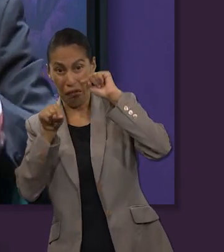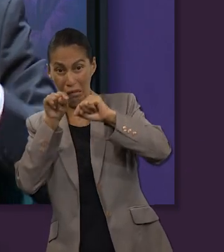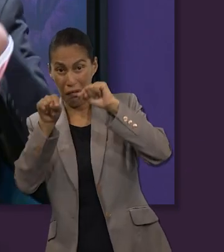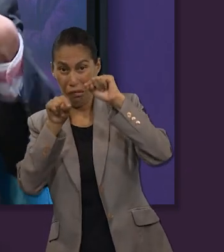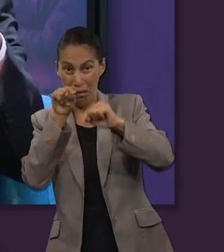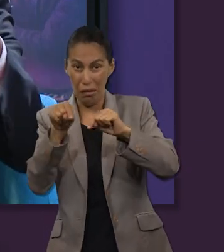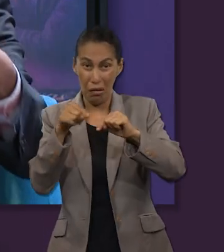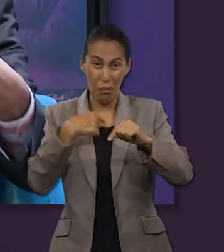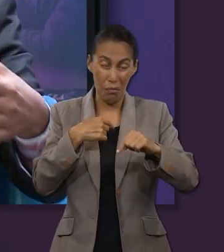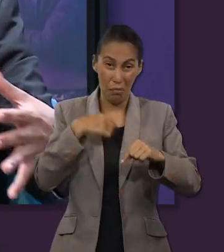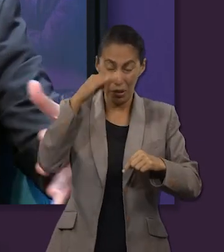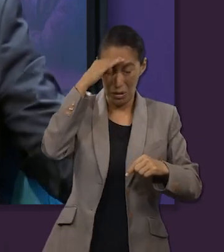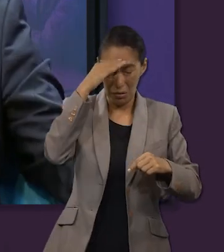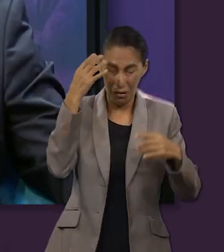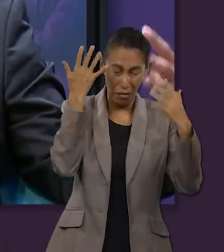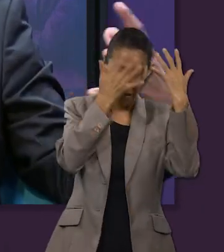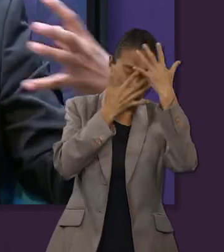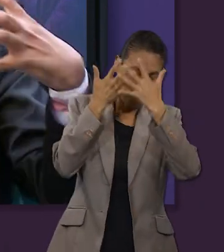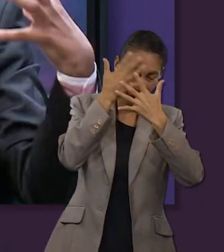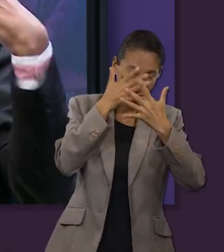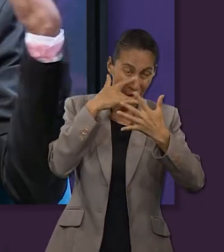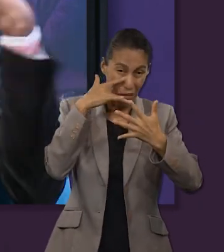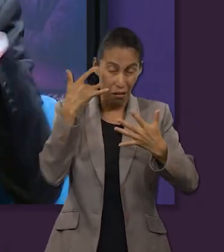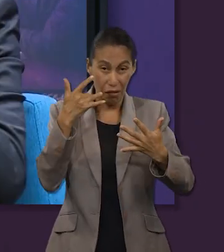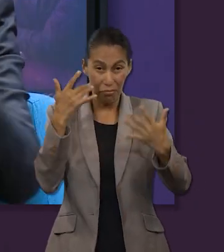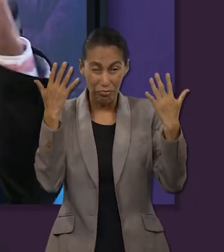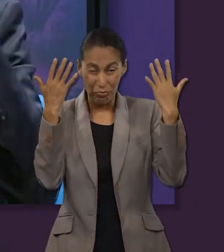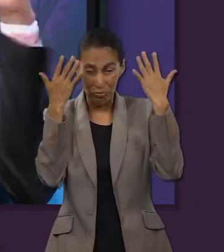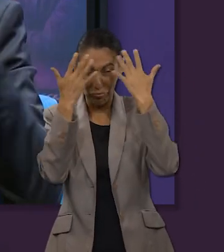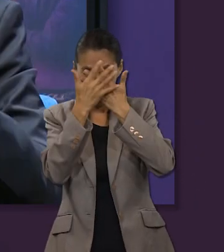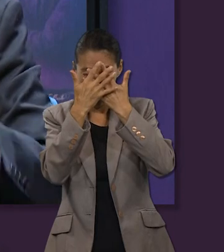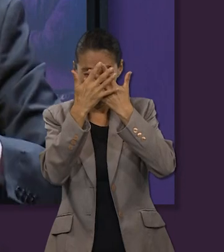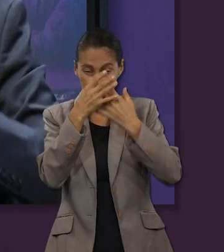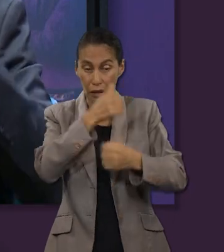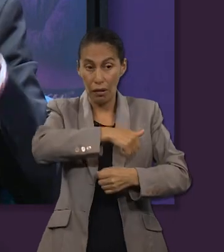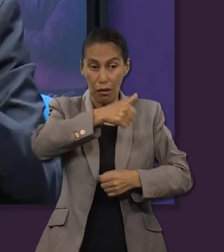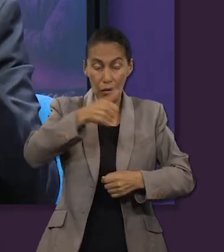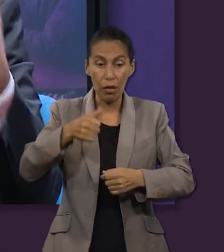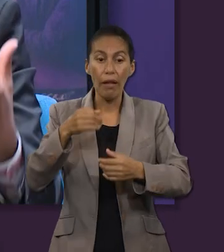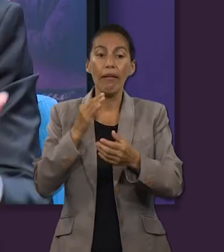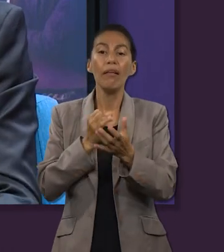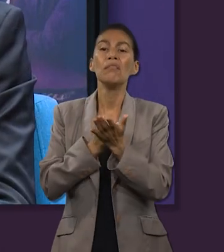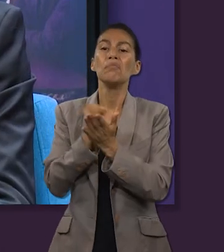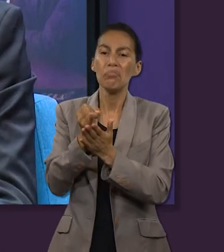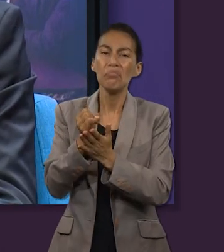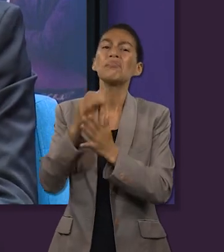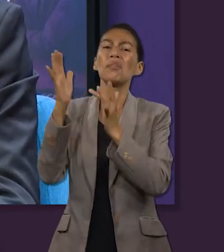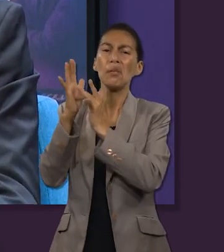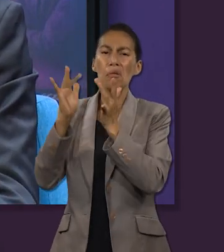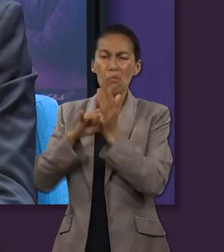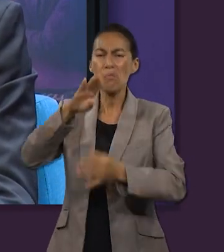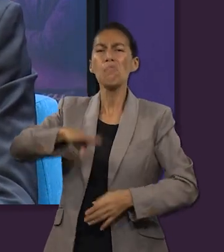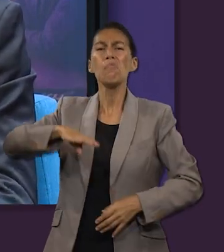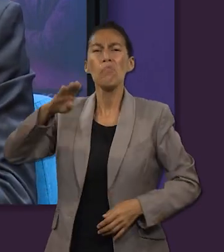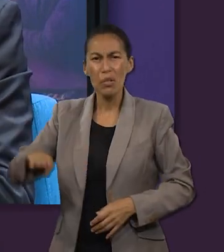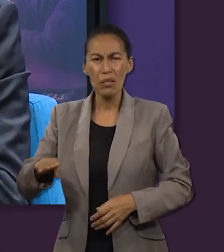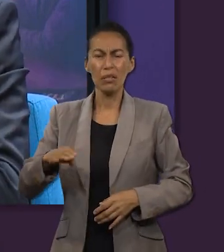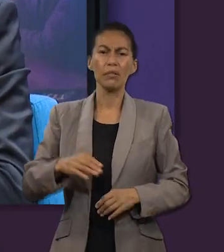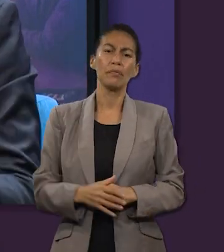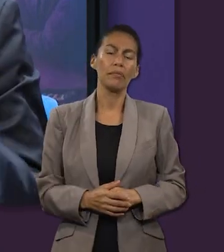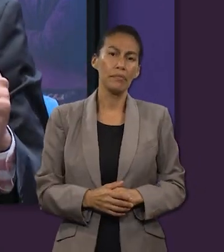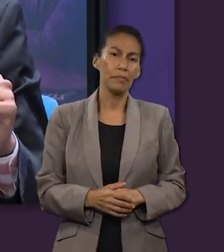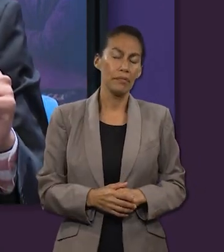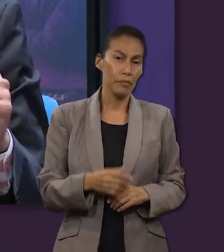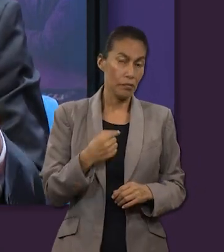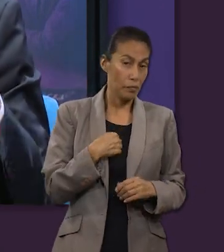enemigo para que las mentes de las personas estuvieran nubladas y quisieran la muerte de Jesús. Pero como